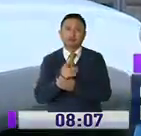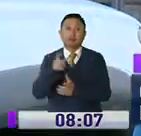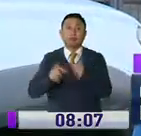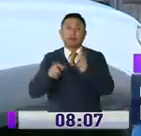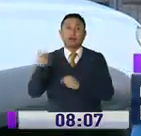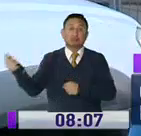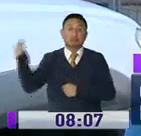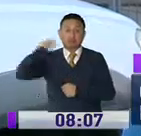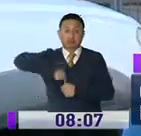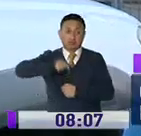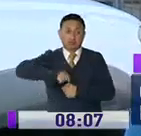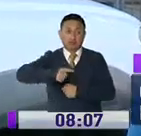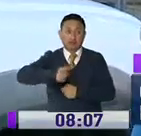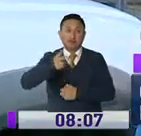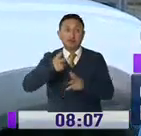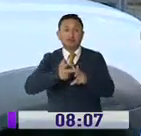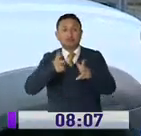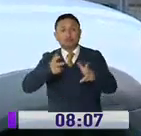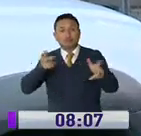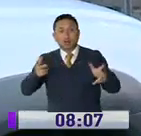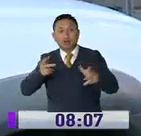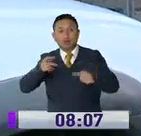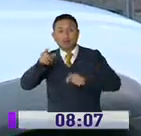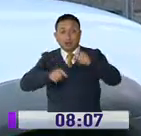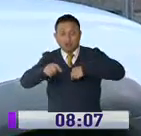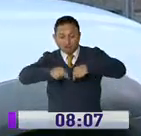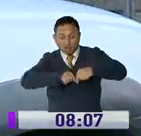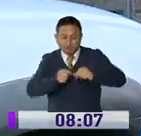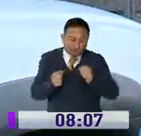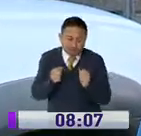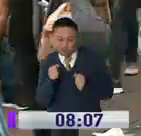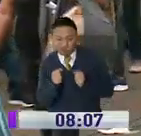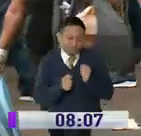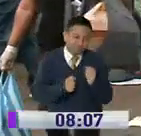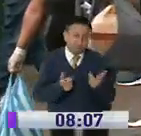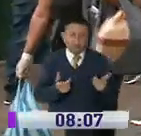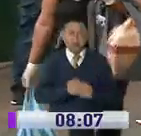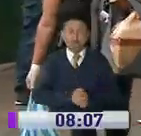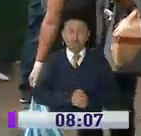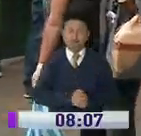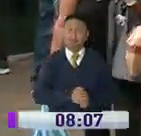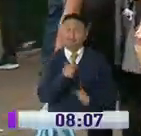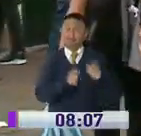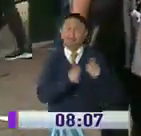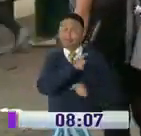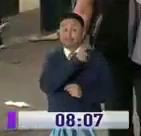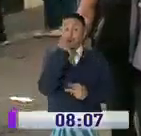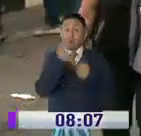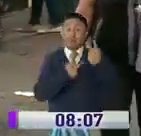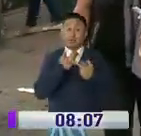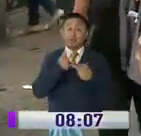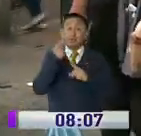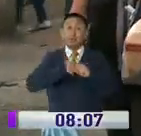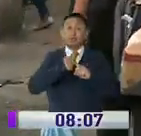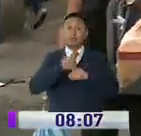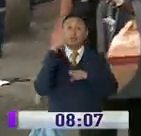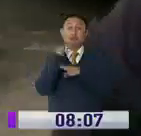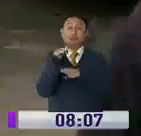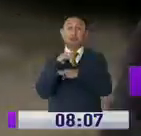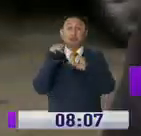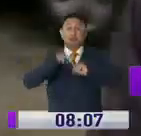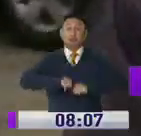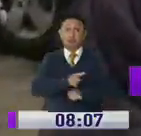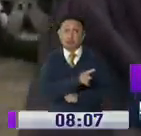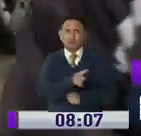los que vienen a generar tráfico y congestión de personas también. Muchos de los ciudadanos que visitaron el mercado de San Roque,